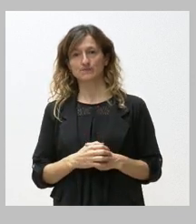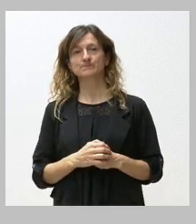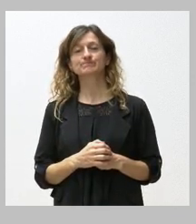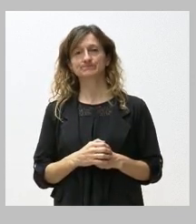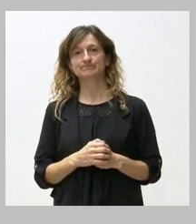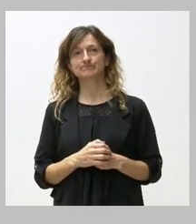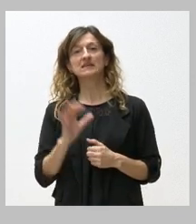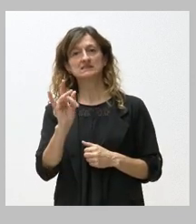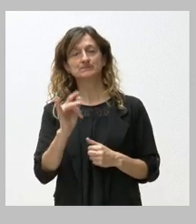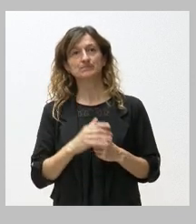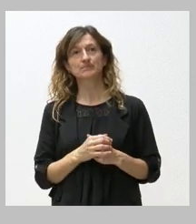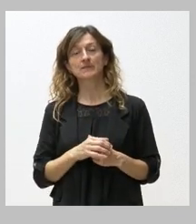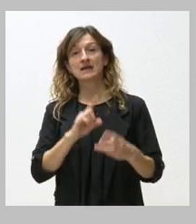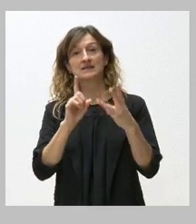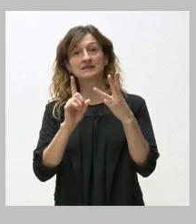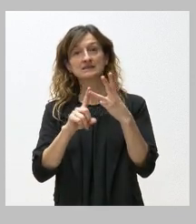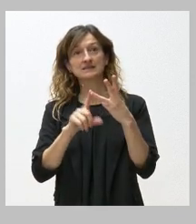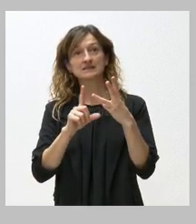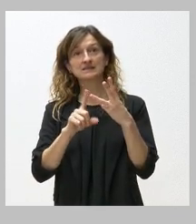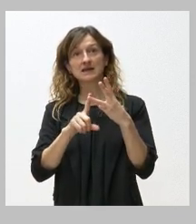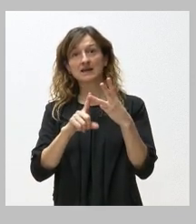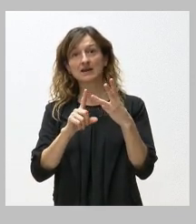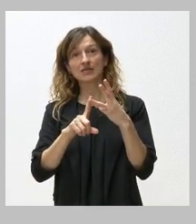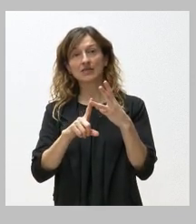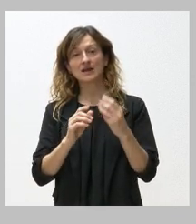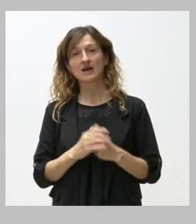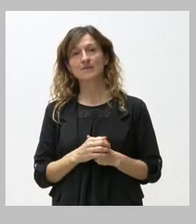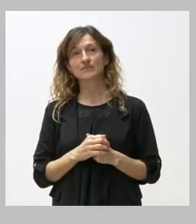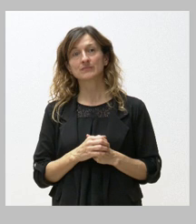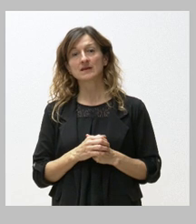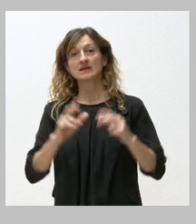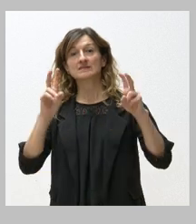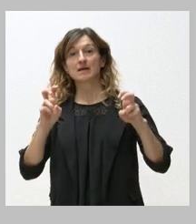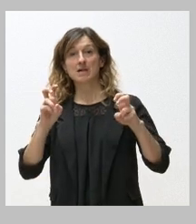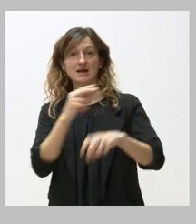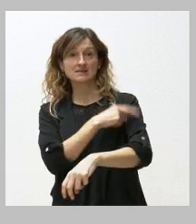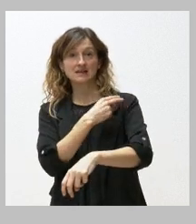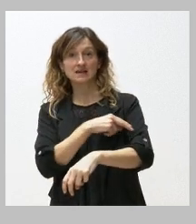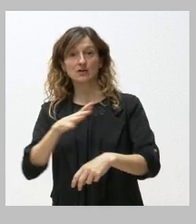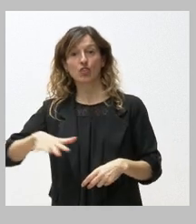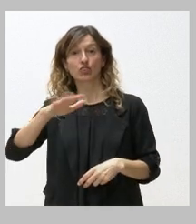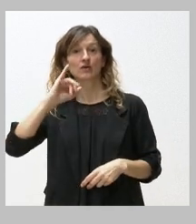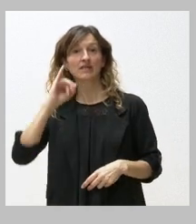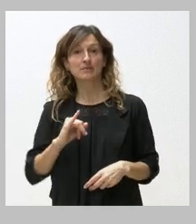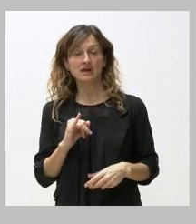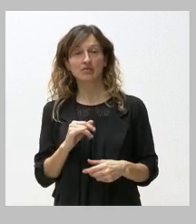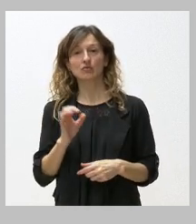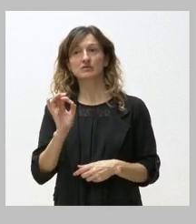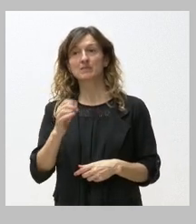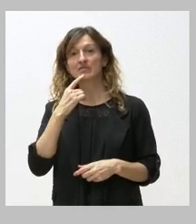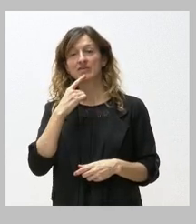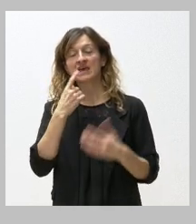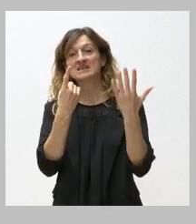y el último lo último es que también es sanitario y también es del Vierto es que de las 80 vacantes que